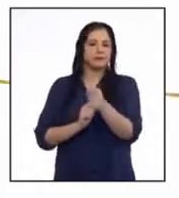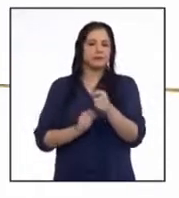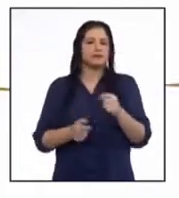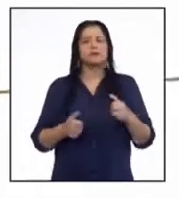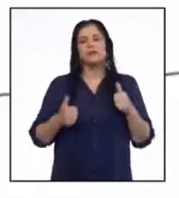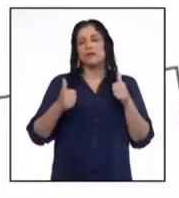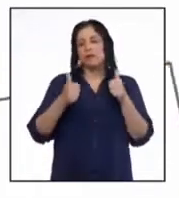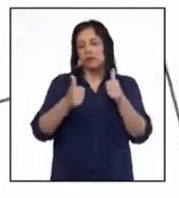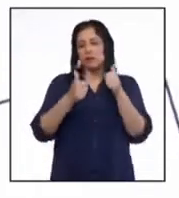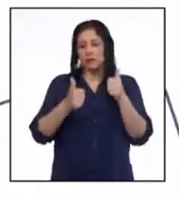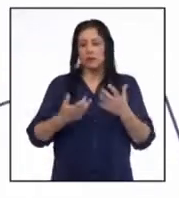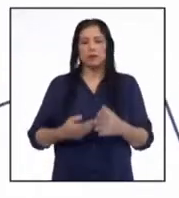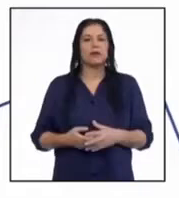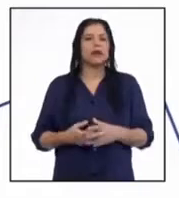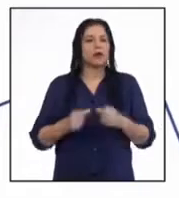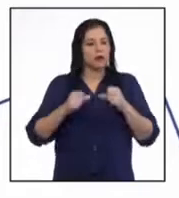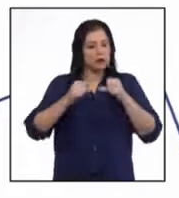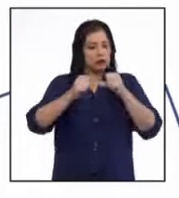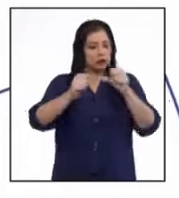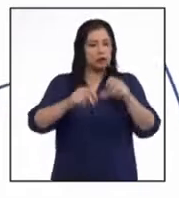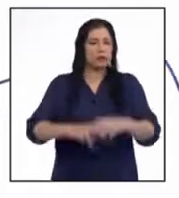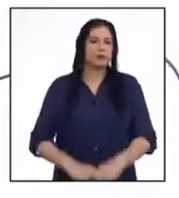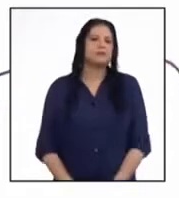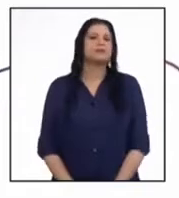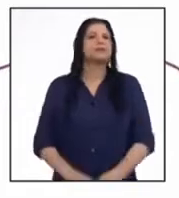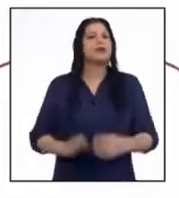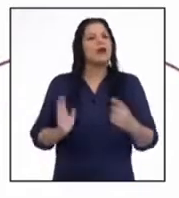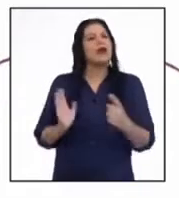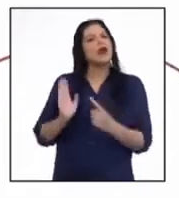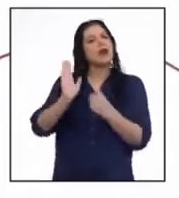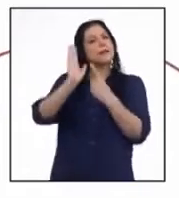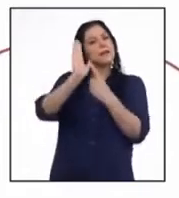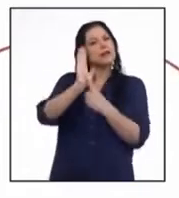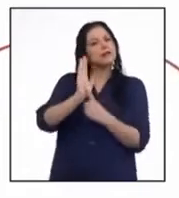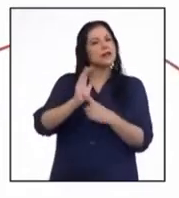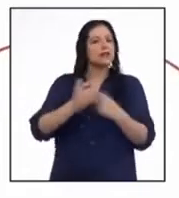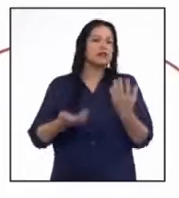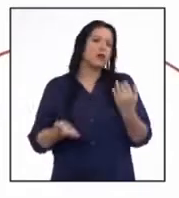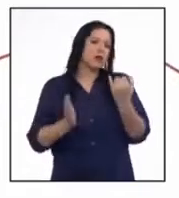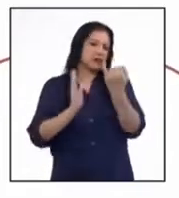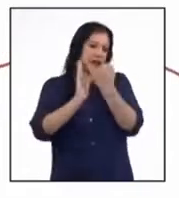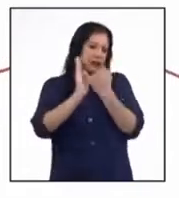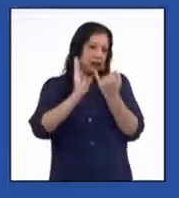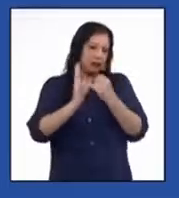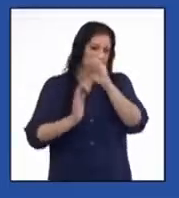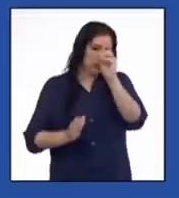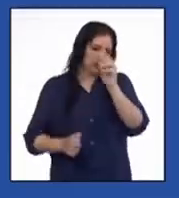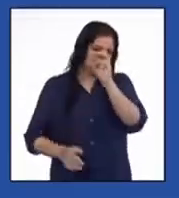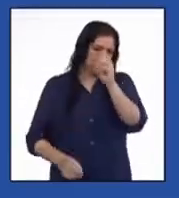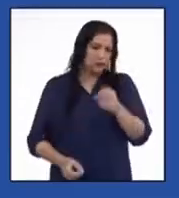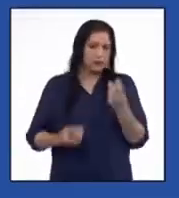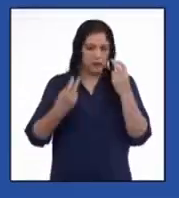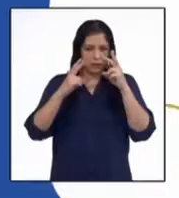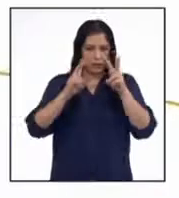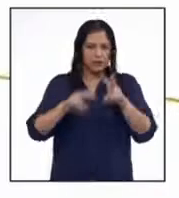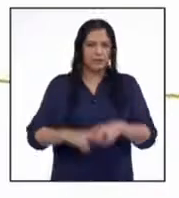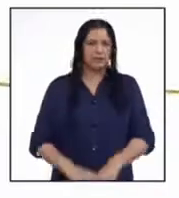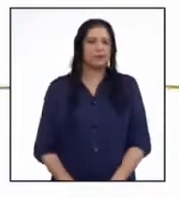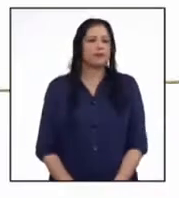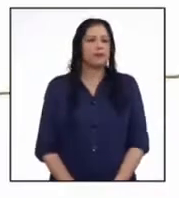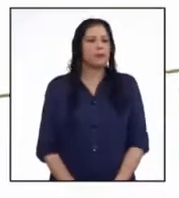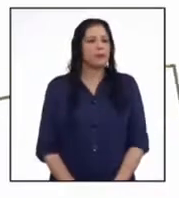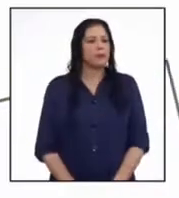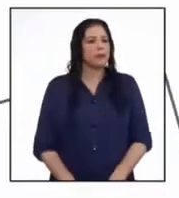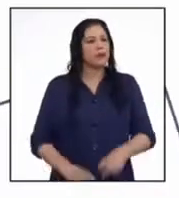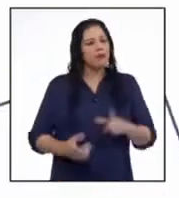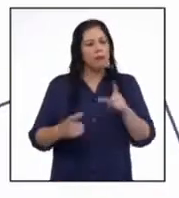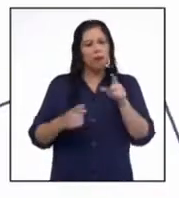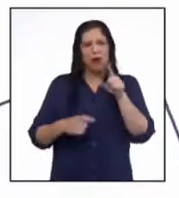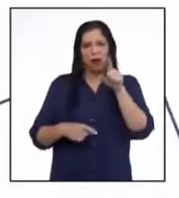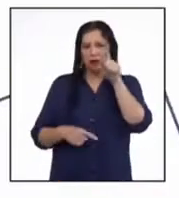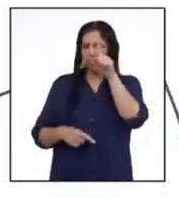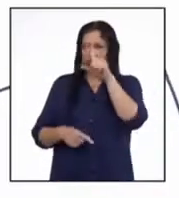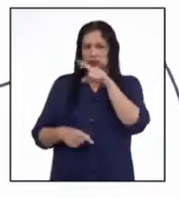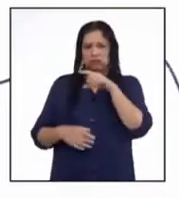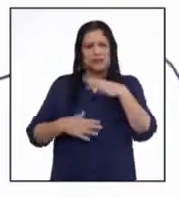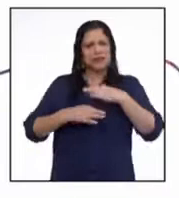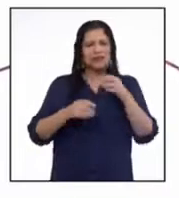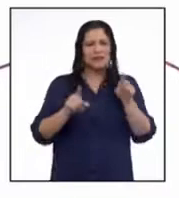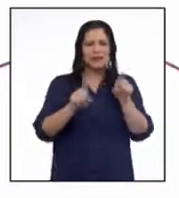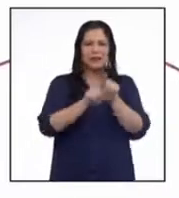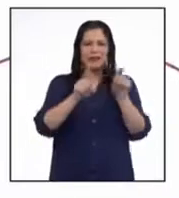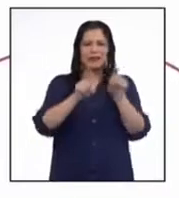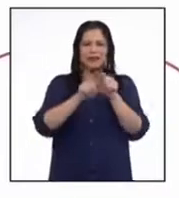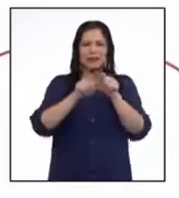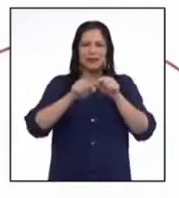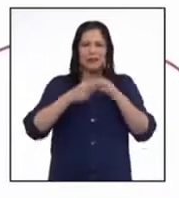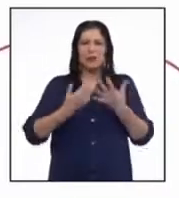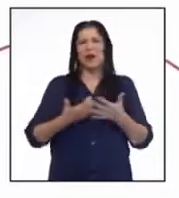Muy bien, chicos. Seguimos. Les presento ahora este gráfico estadístico. ¡Qué interesante gráfico! Parece